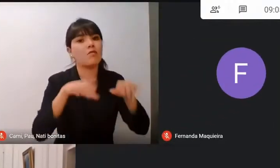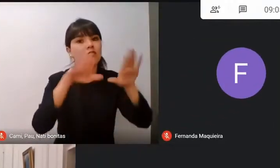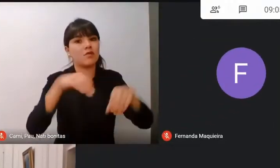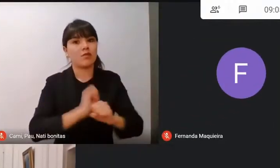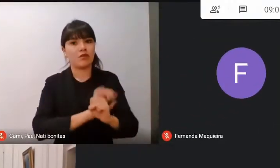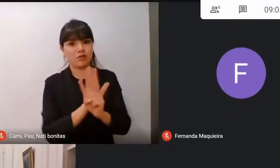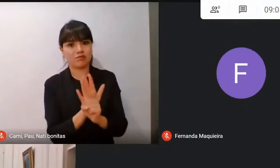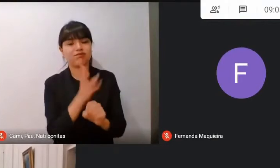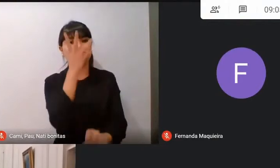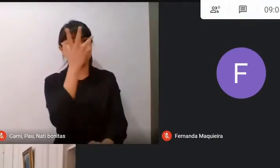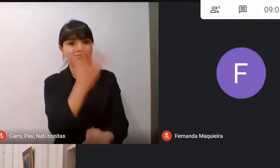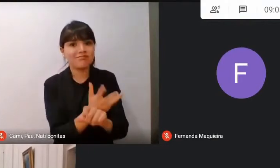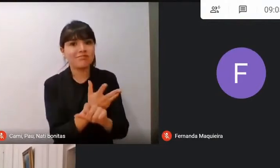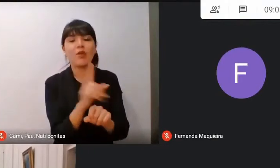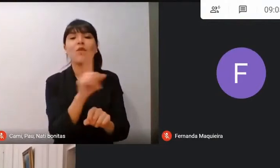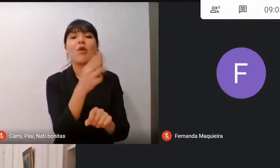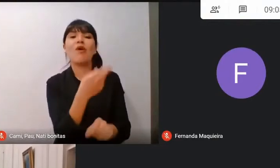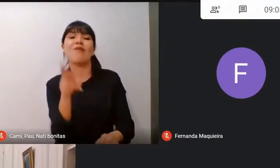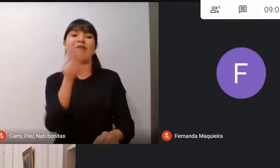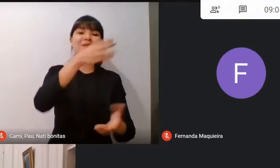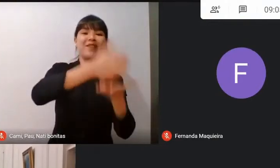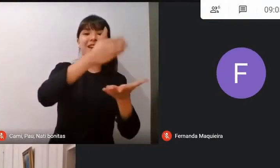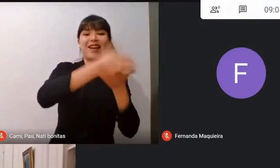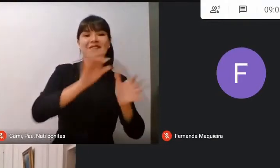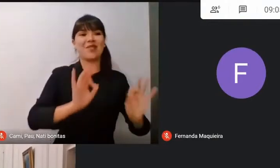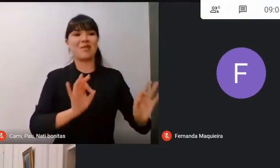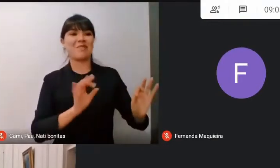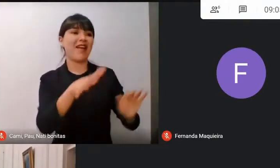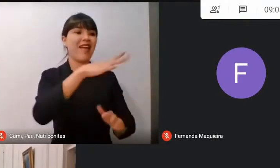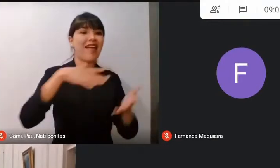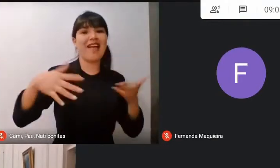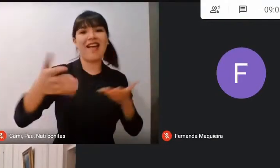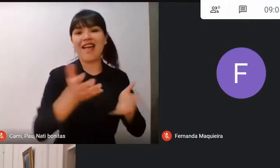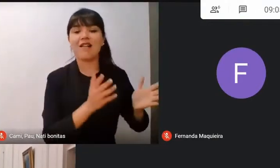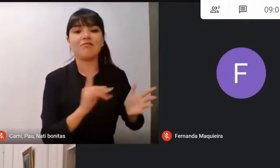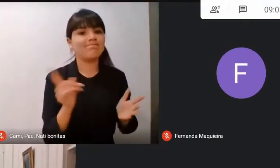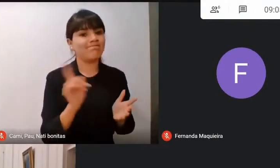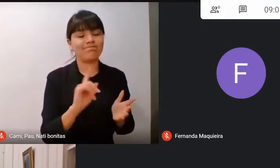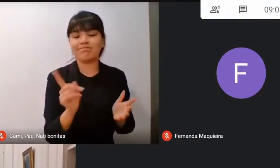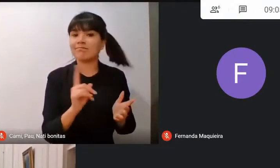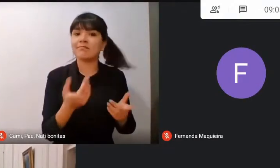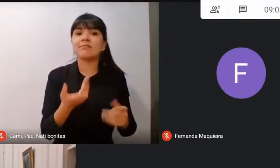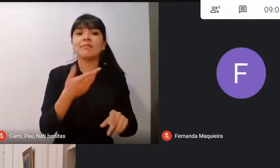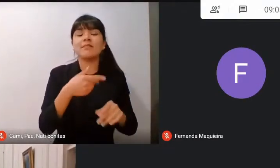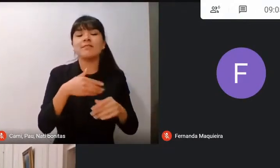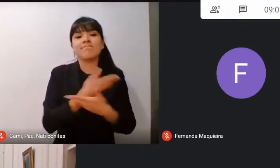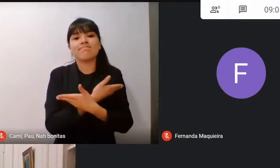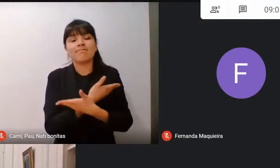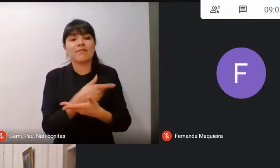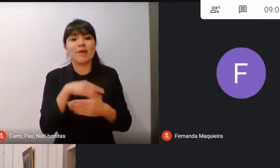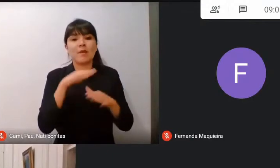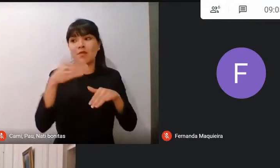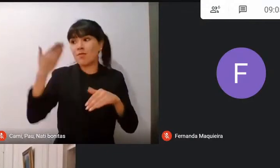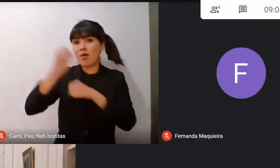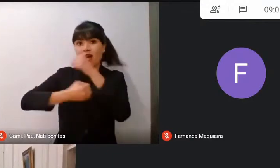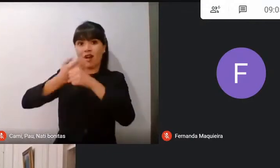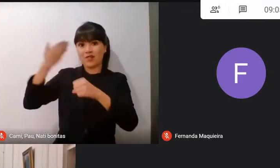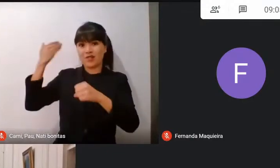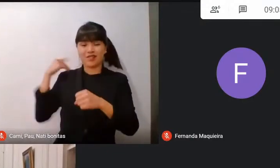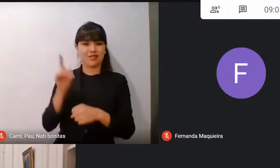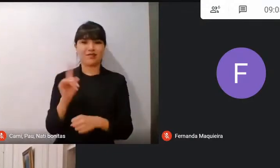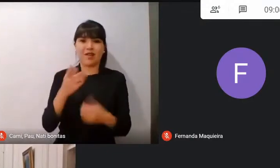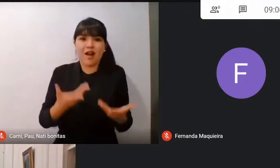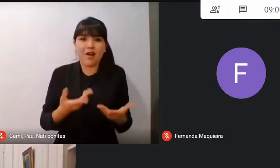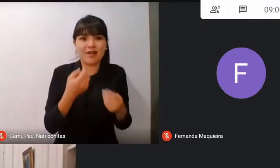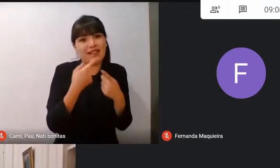de igual forma como lo estábamos haciendo los años anteriores. Y ahí yo quiero agradecer